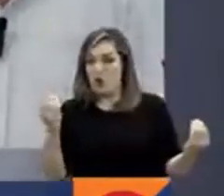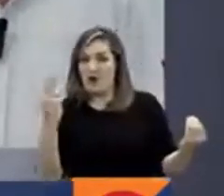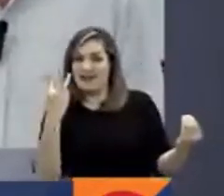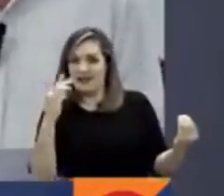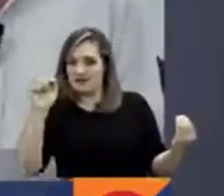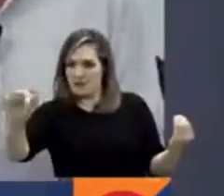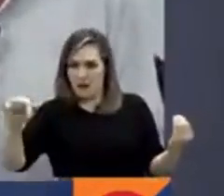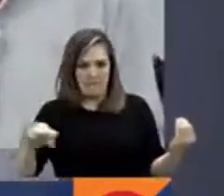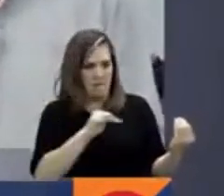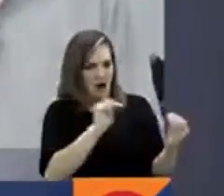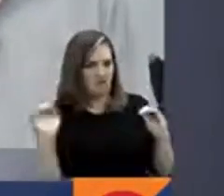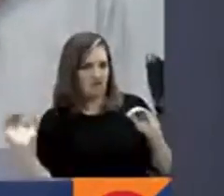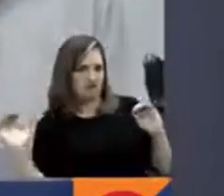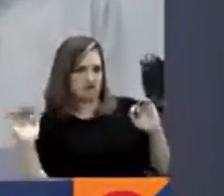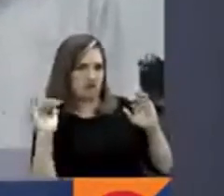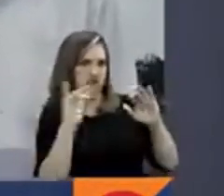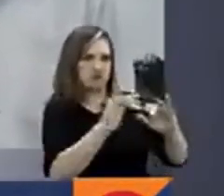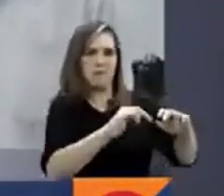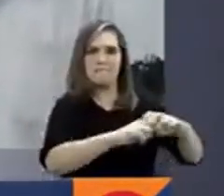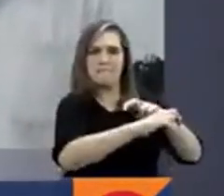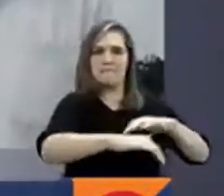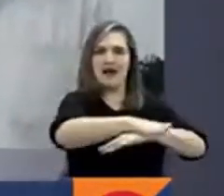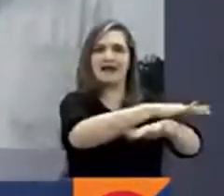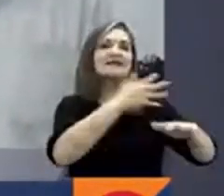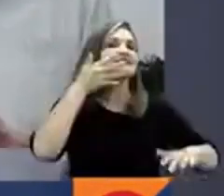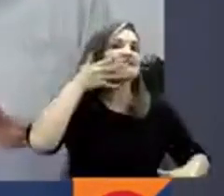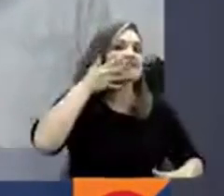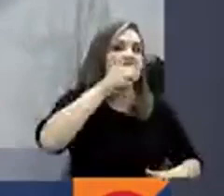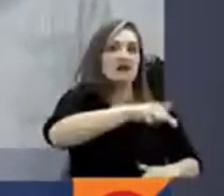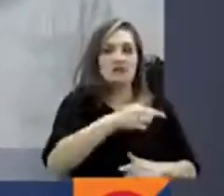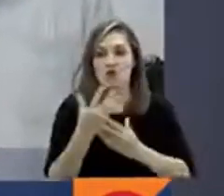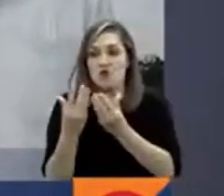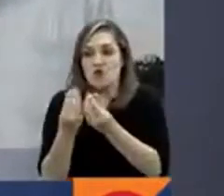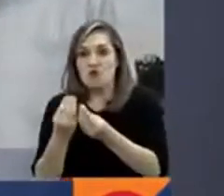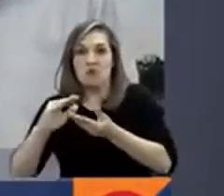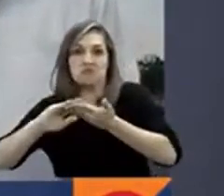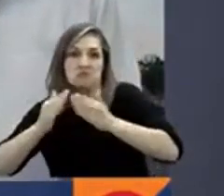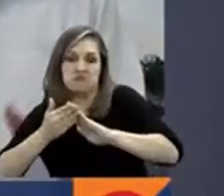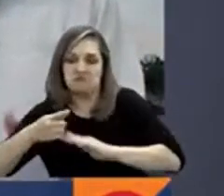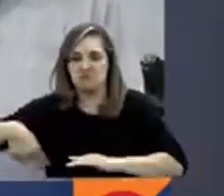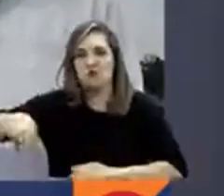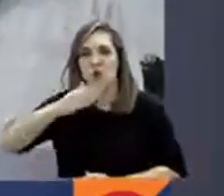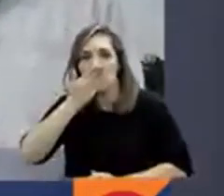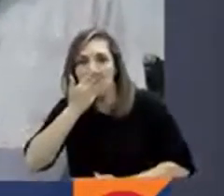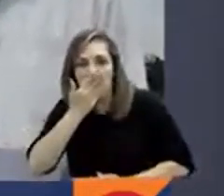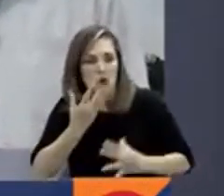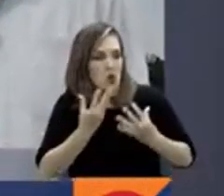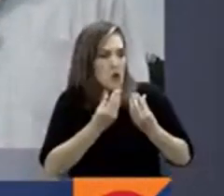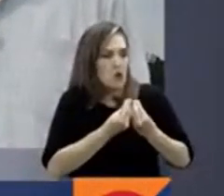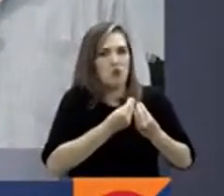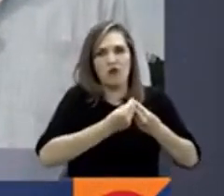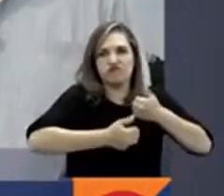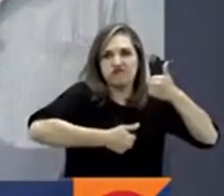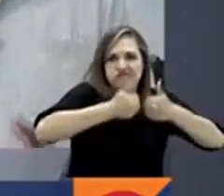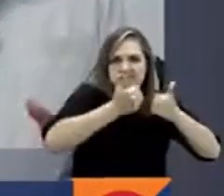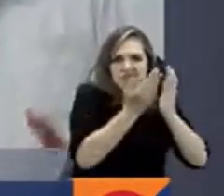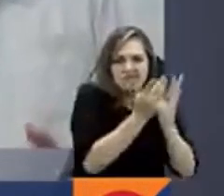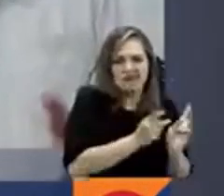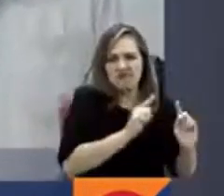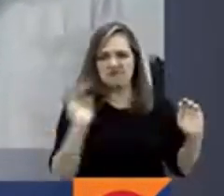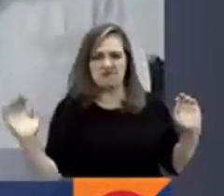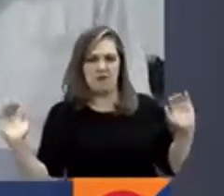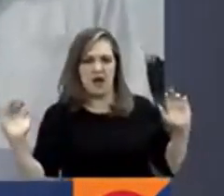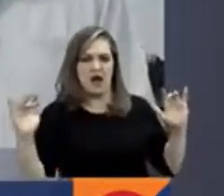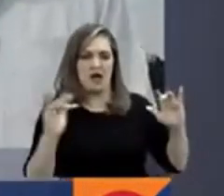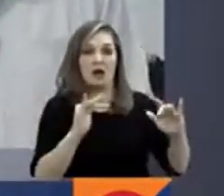Estudiantes, organizaciones sociales y sindicales y comunidades indígenas participaron en la jornada. Las autoridades desplegaron un operativo